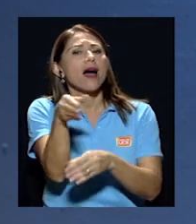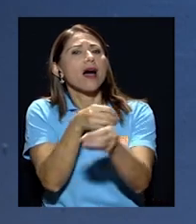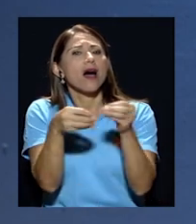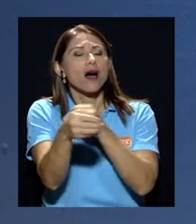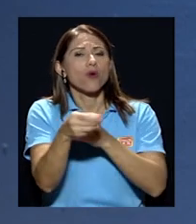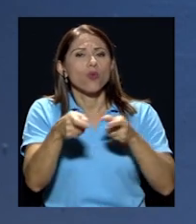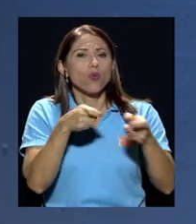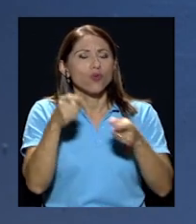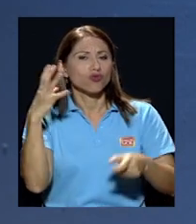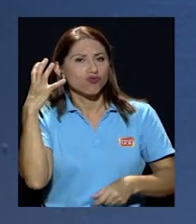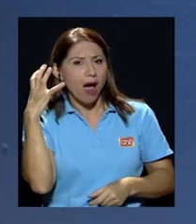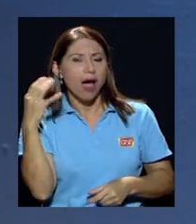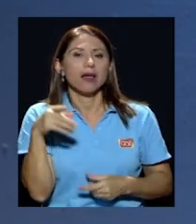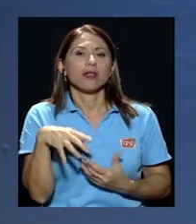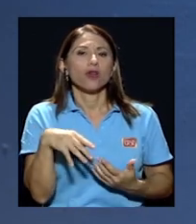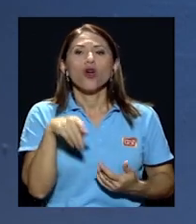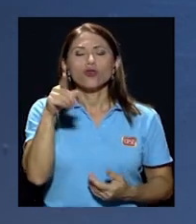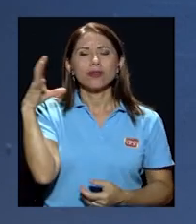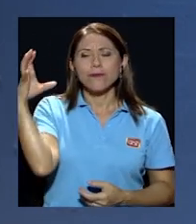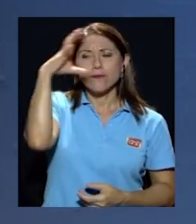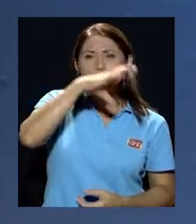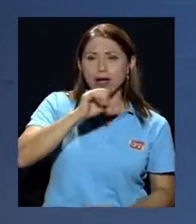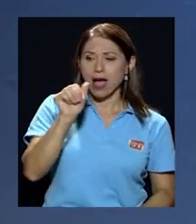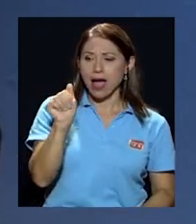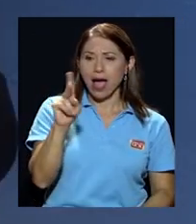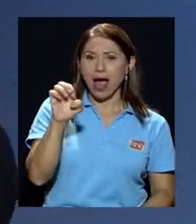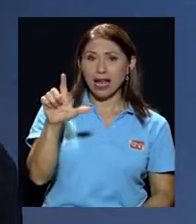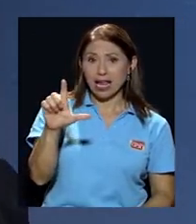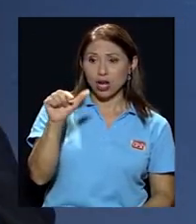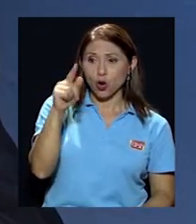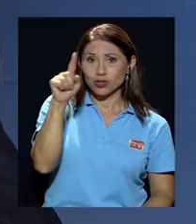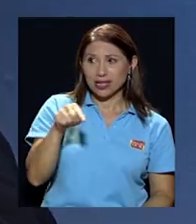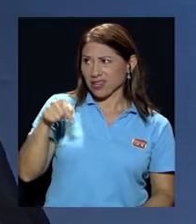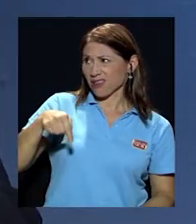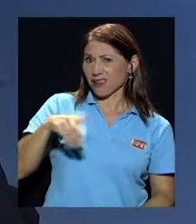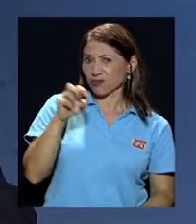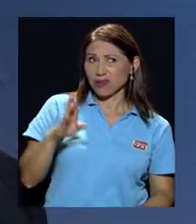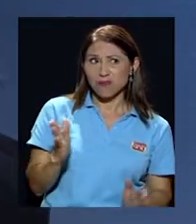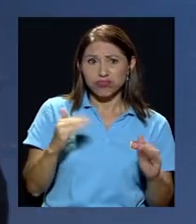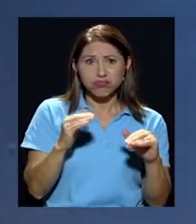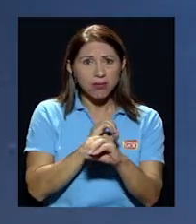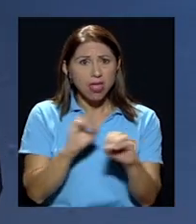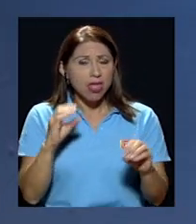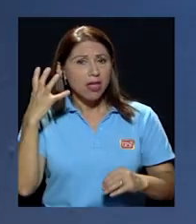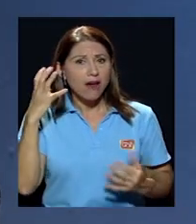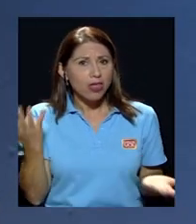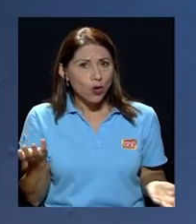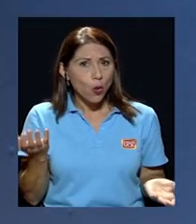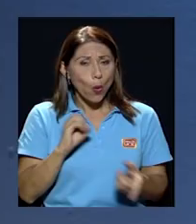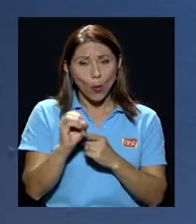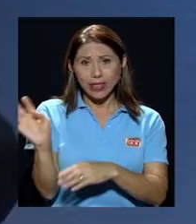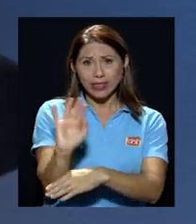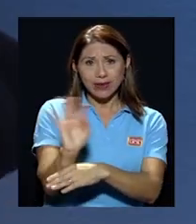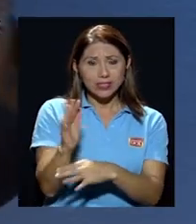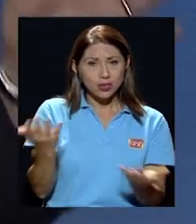de radio y se encuentra que don Ángel González aquí no tiene ninguna estación de radio o de televisión